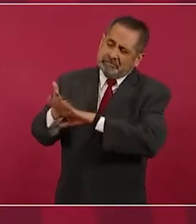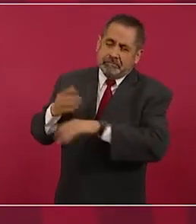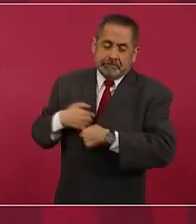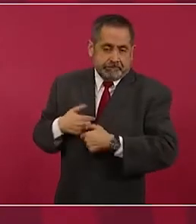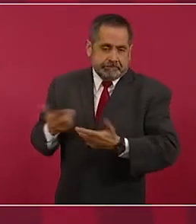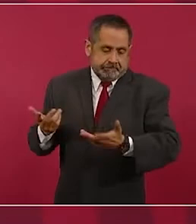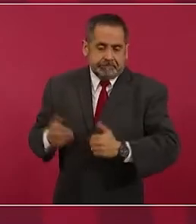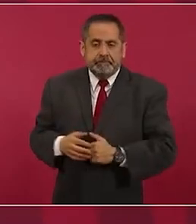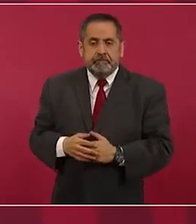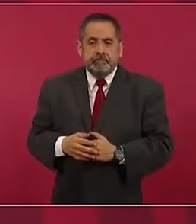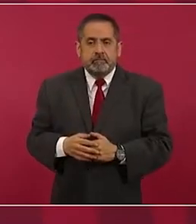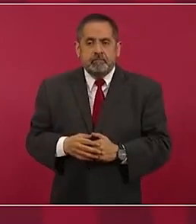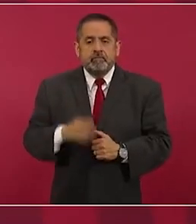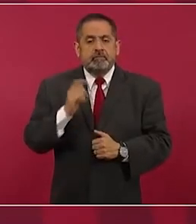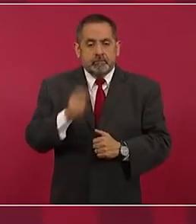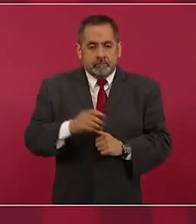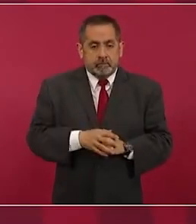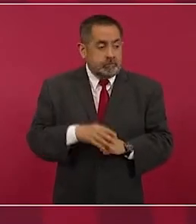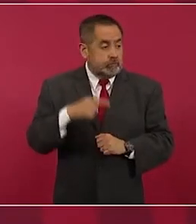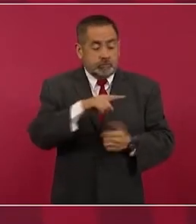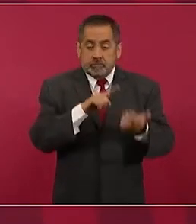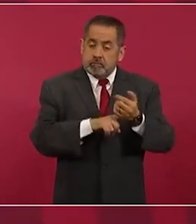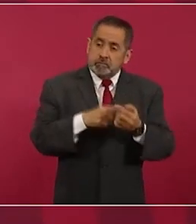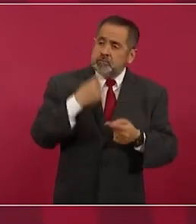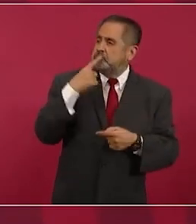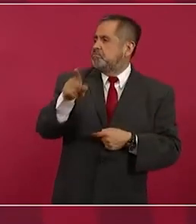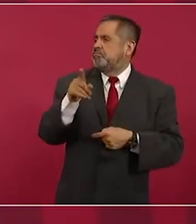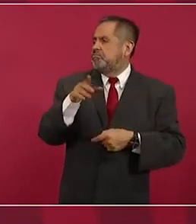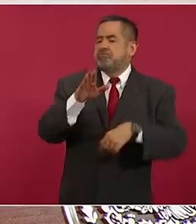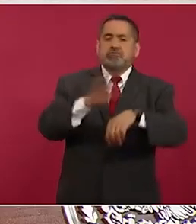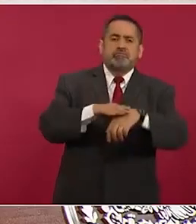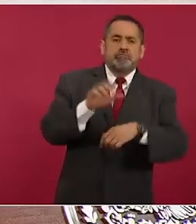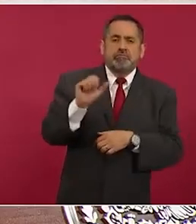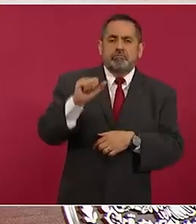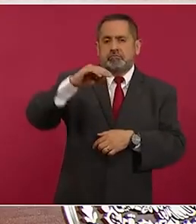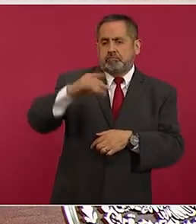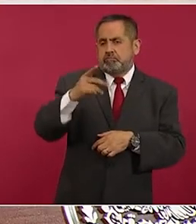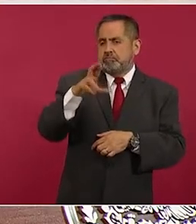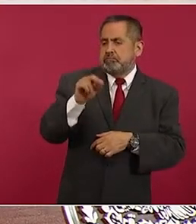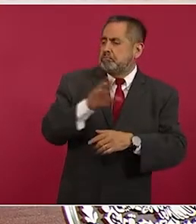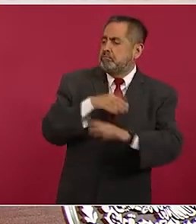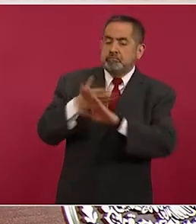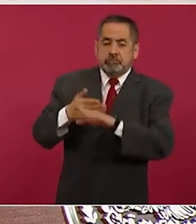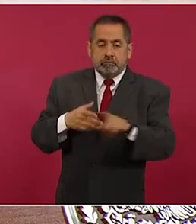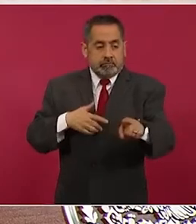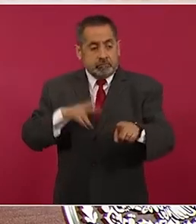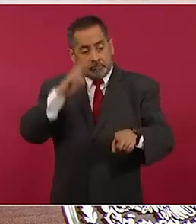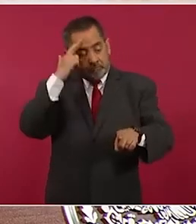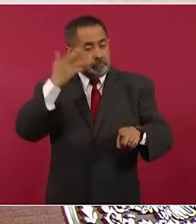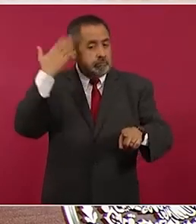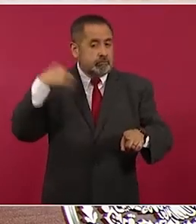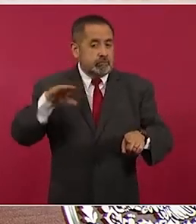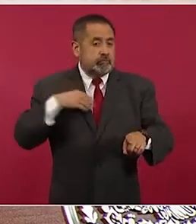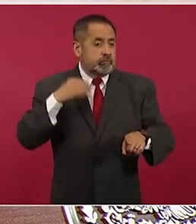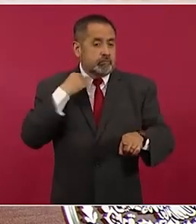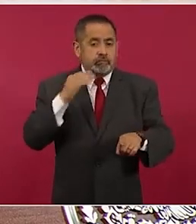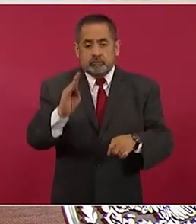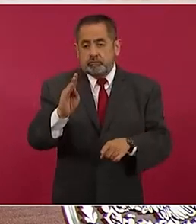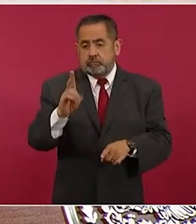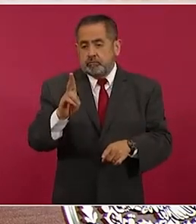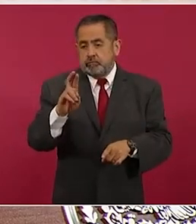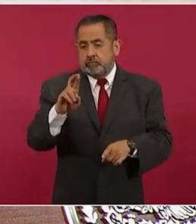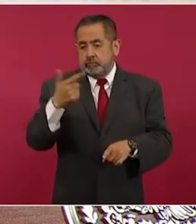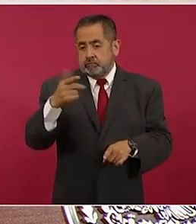y amparos. Recuerdo que el finado de Burgoa, que era muy buen abogado,